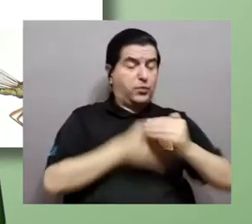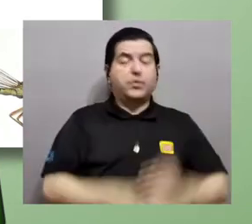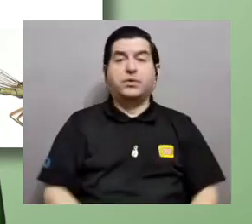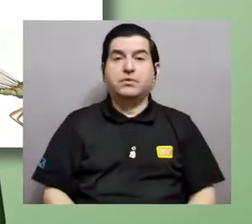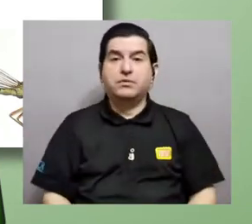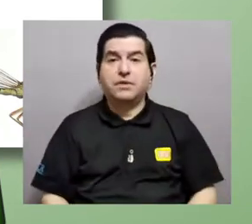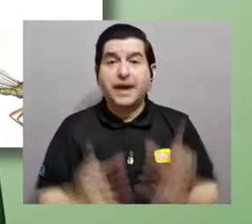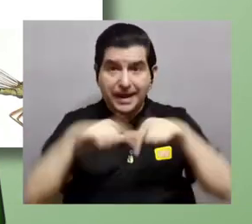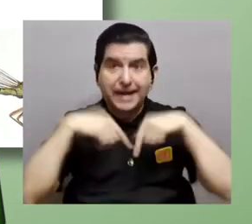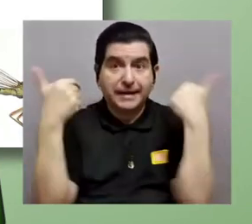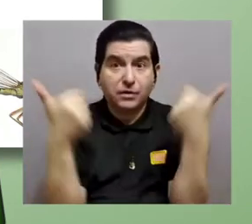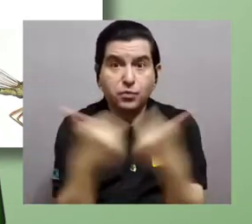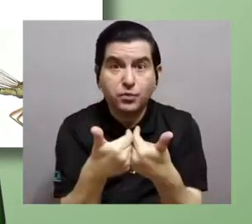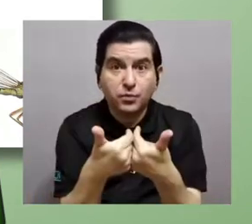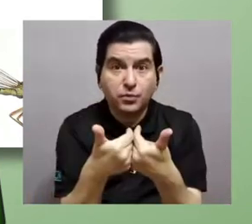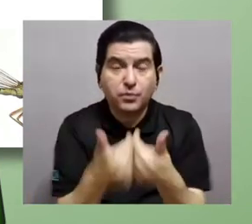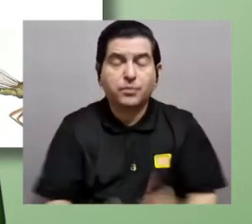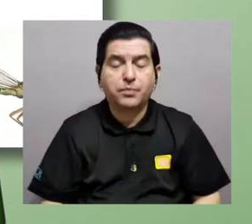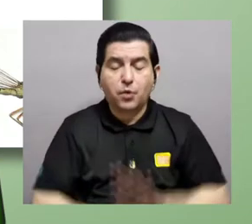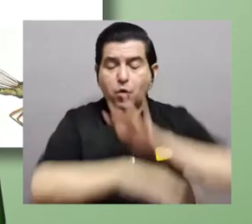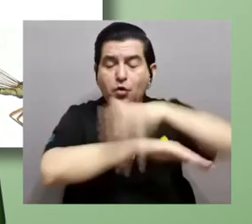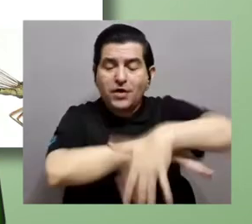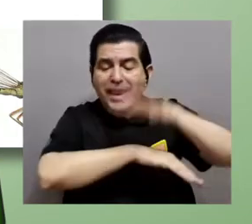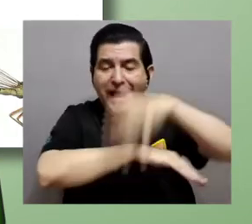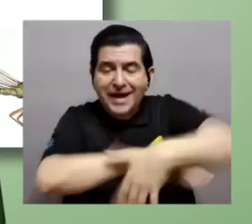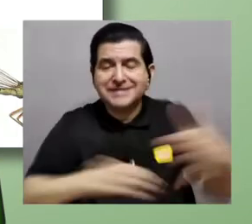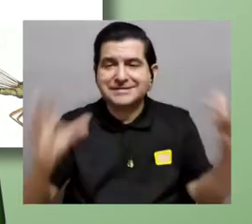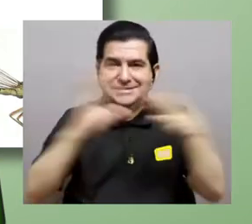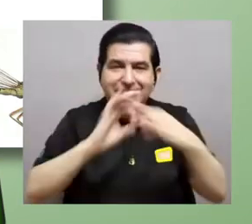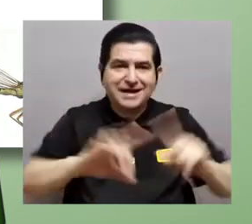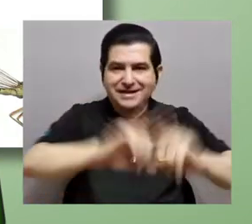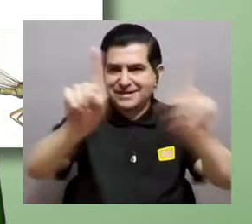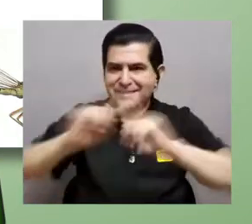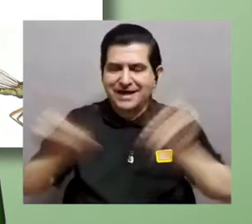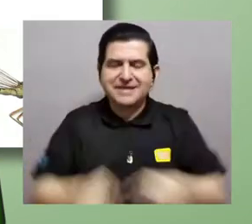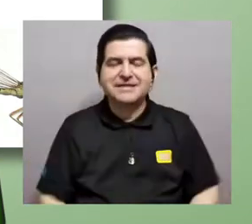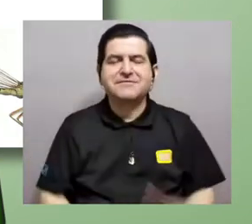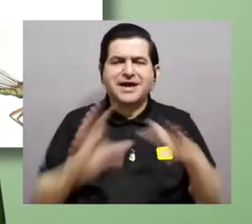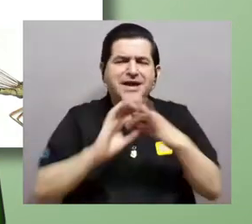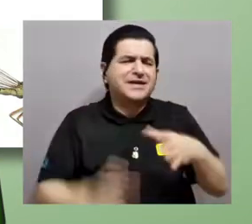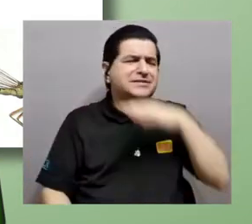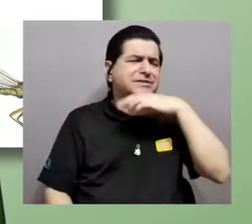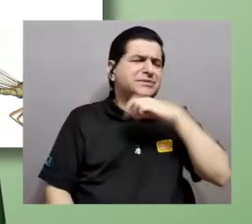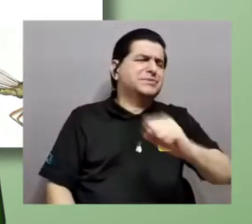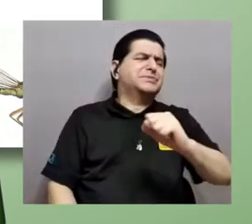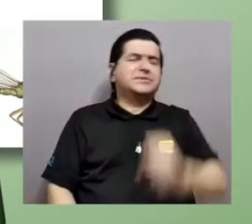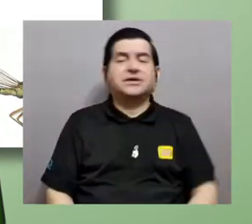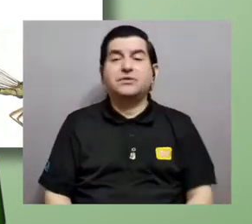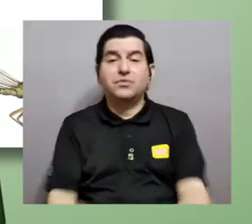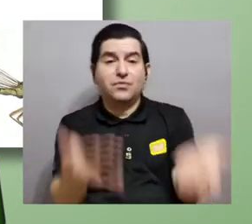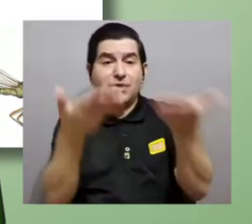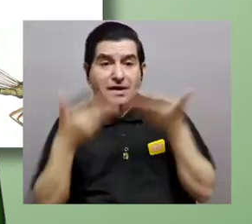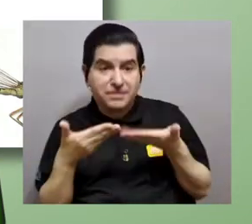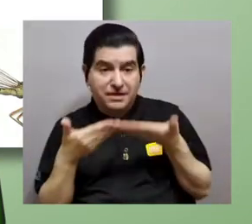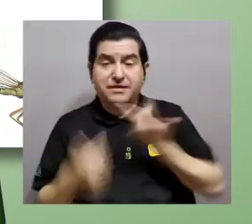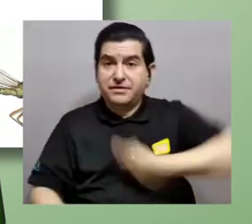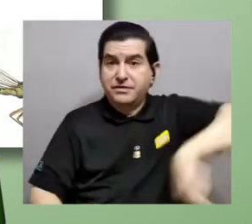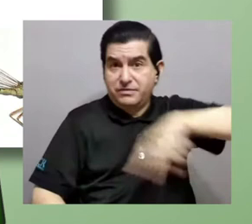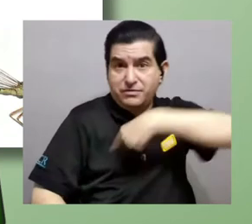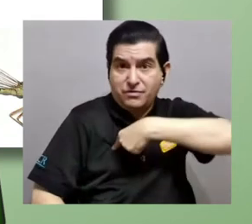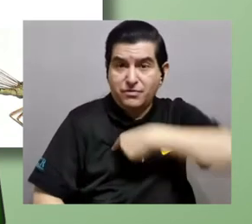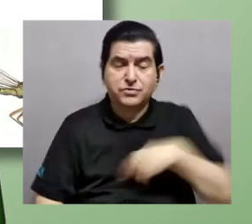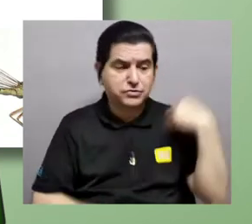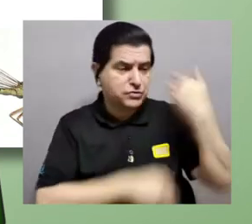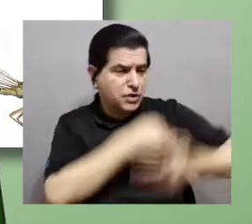conjunto, la cascada sexual y las diferencias sexuales ancestrales nos han regalado en la